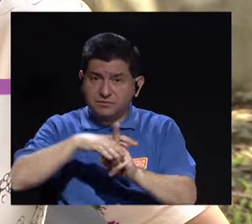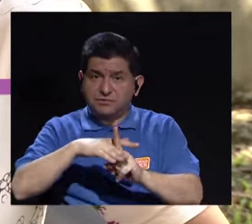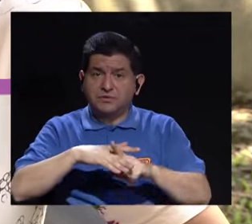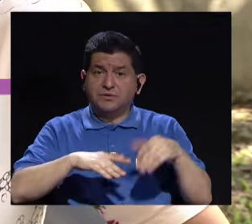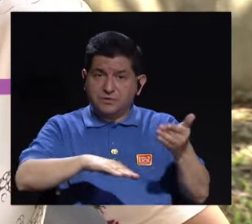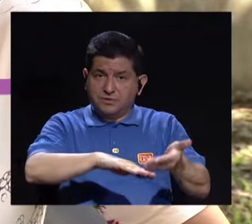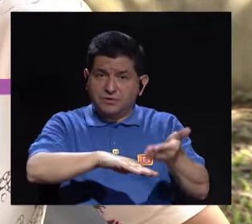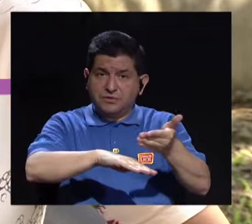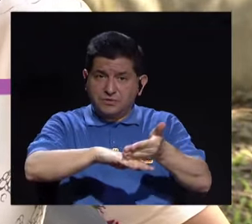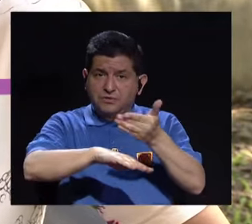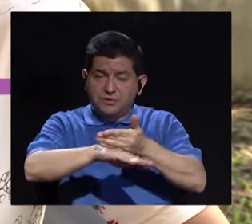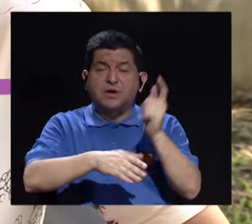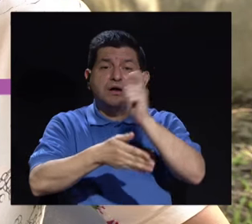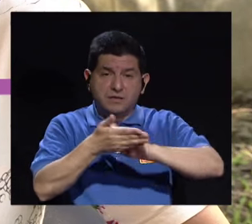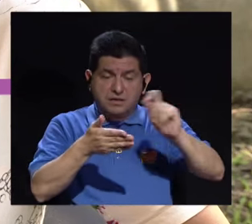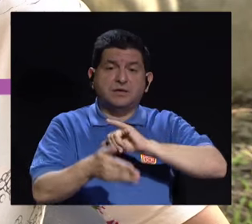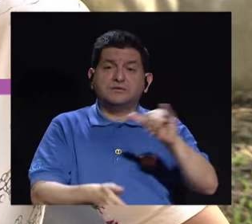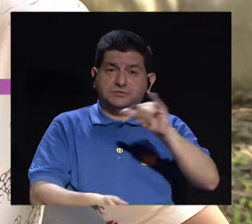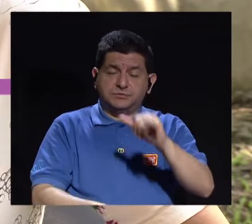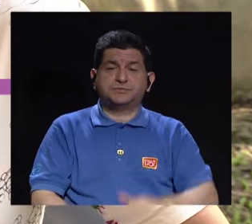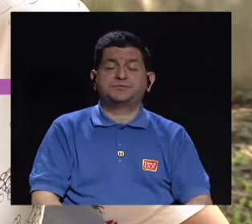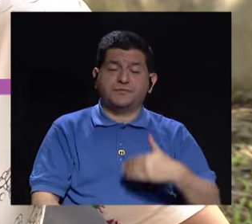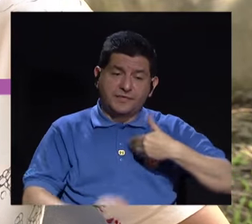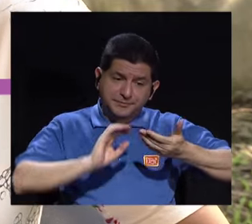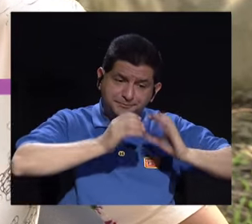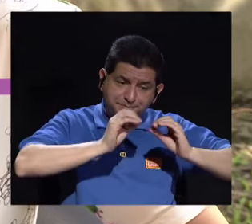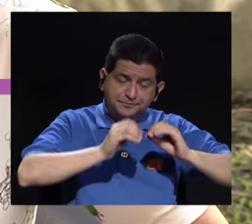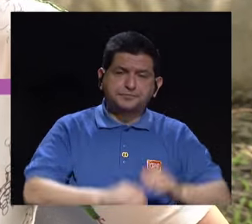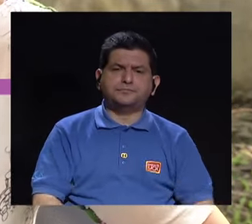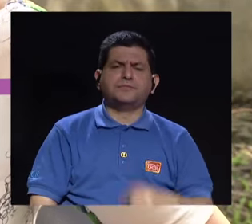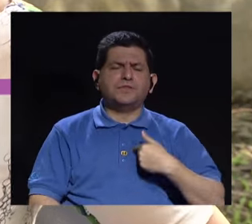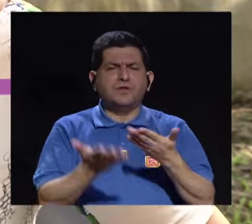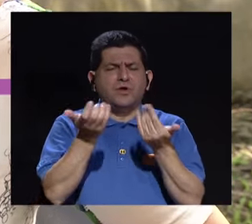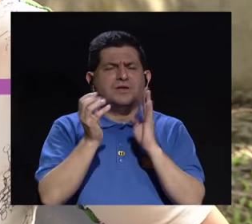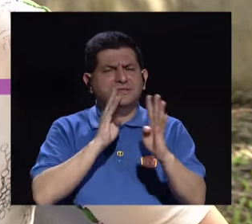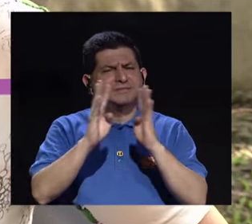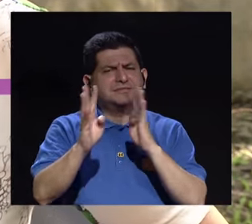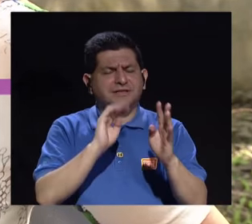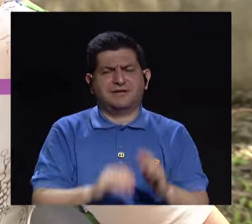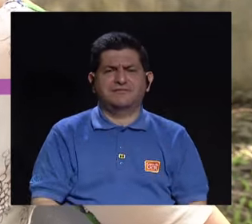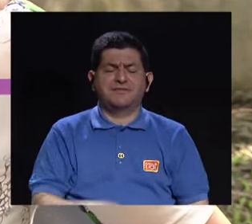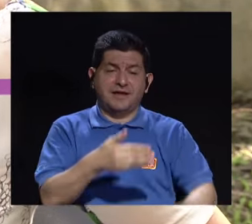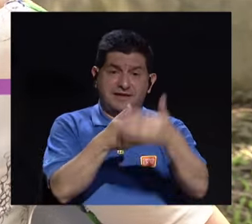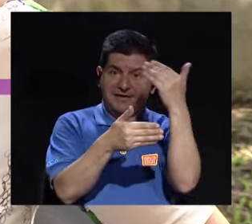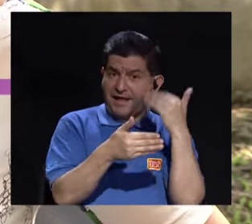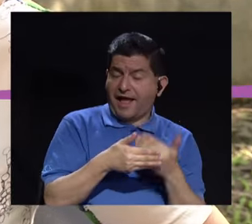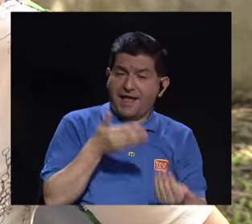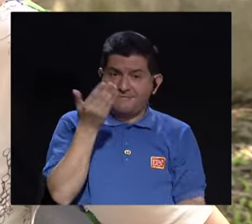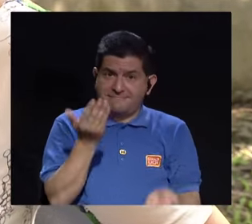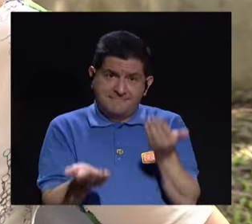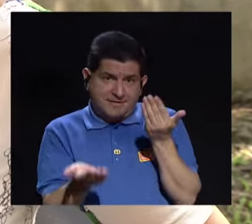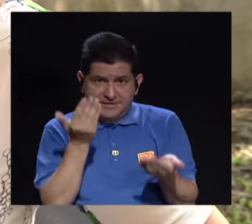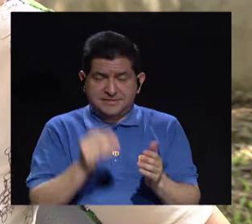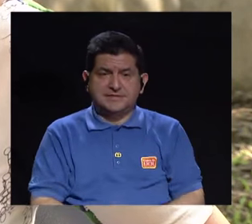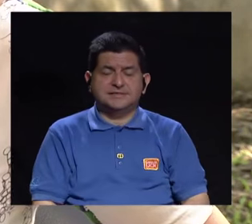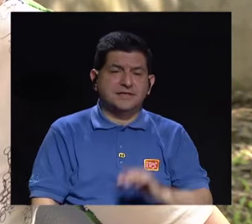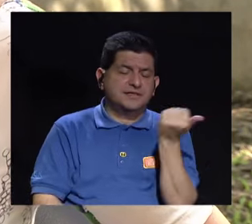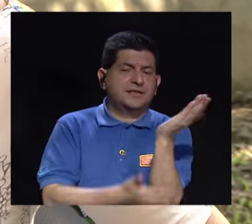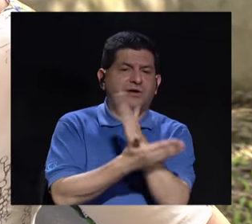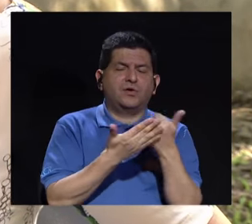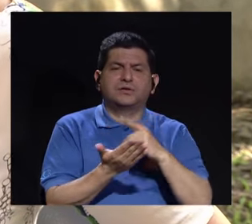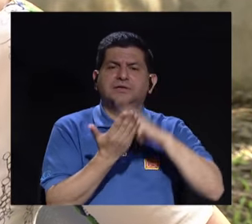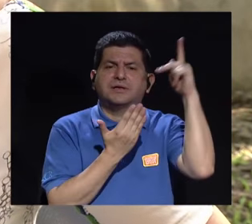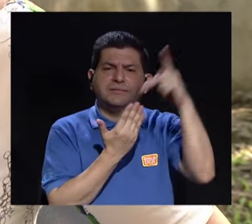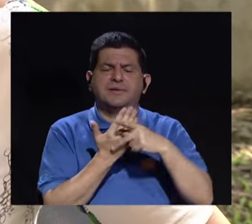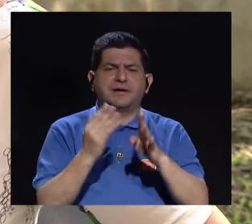gradualmente y en las escuelas también. Tengo datos. Yo quisiera que habláramos un poquito, antes de entrar, tal vez en la otra